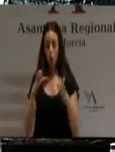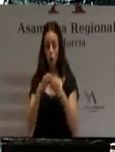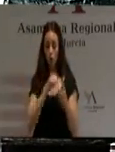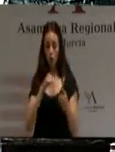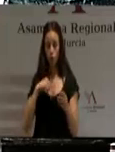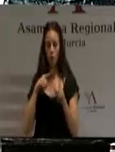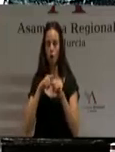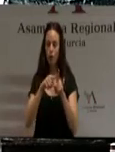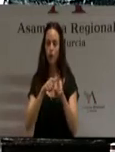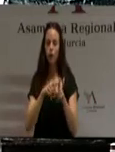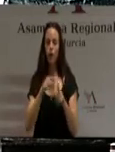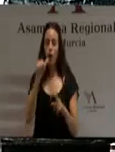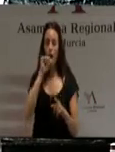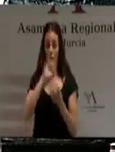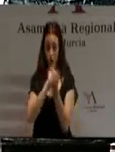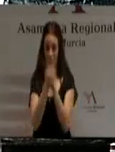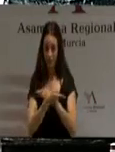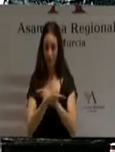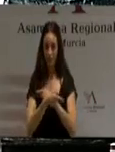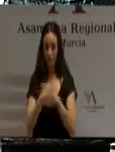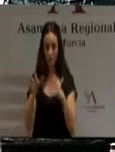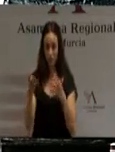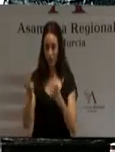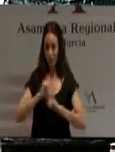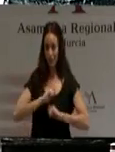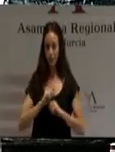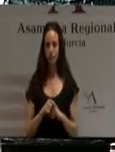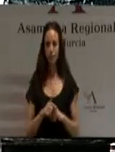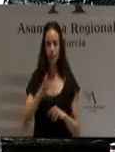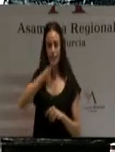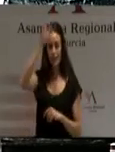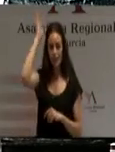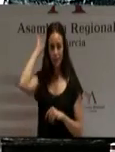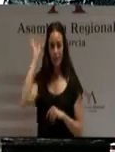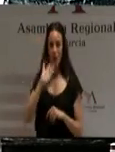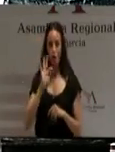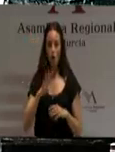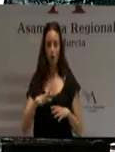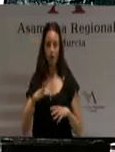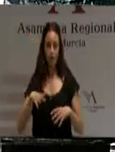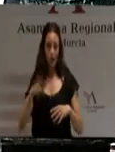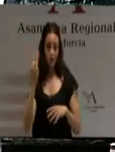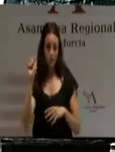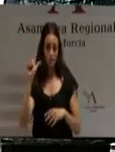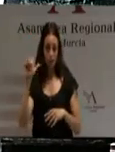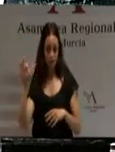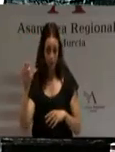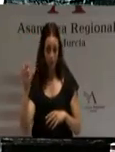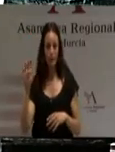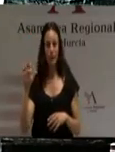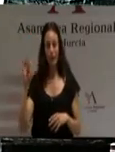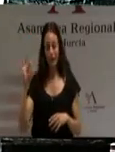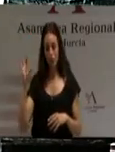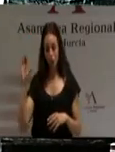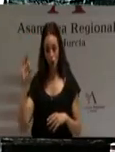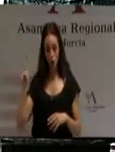la desaladora de Escombreras. El abastecimiento a la ciudad de Cartagena o al valle de Escombreras, polo energético de España, pretendían igualmente